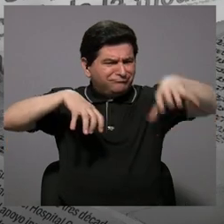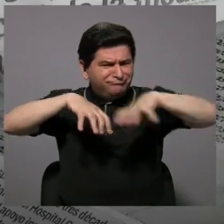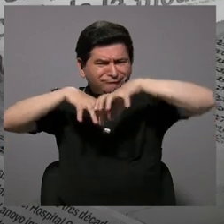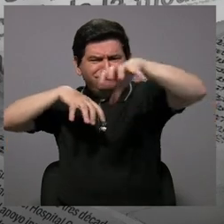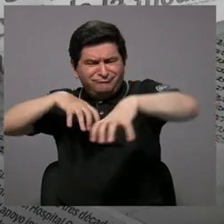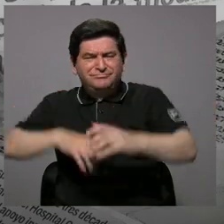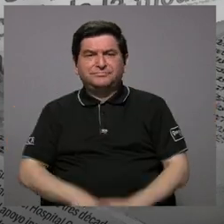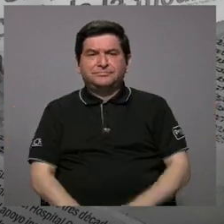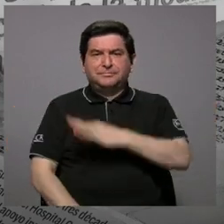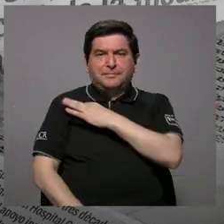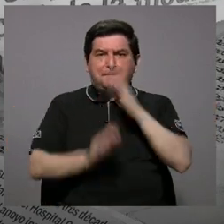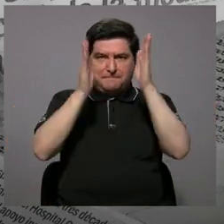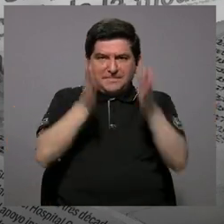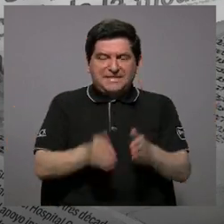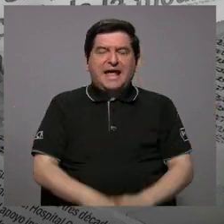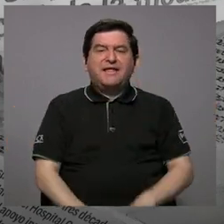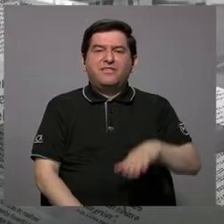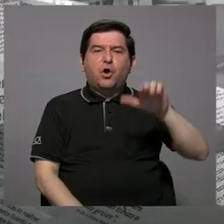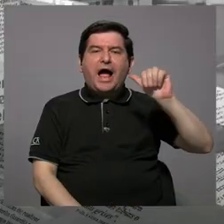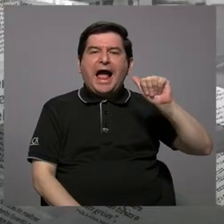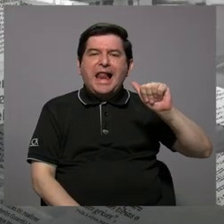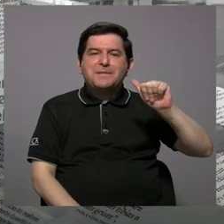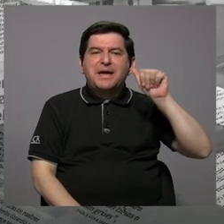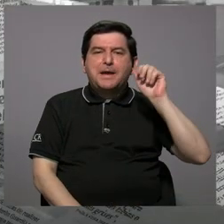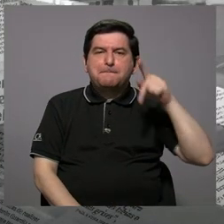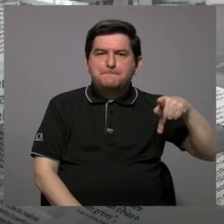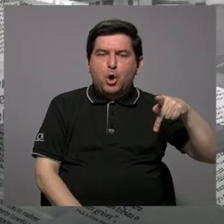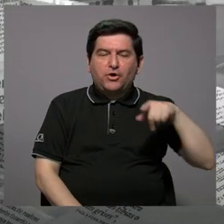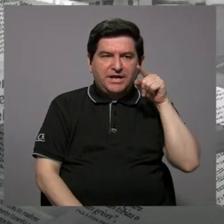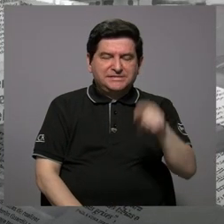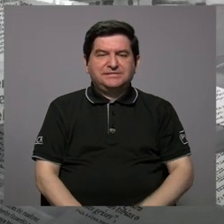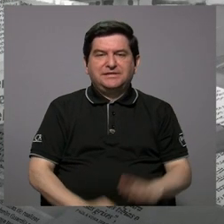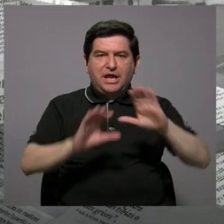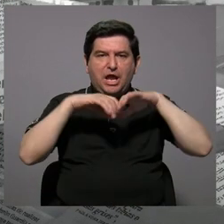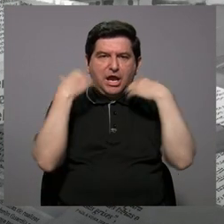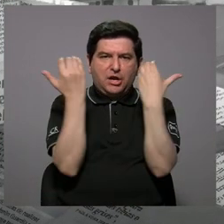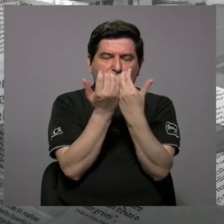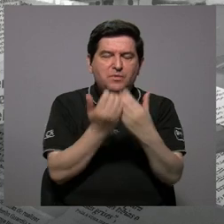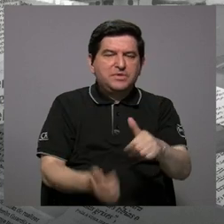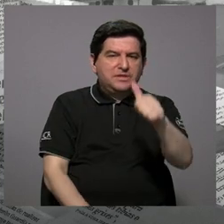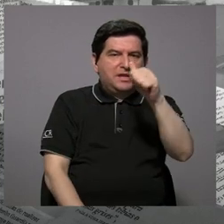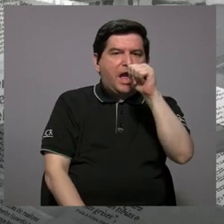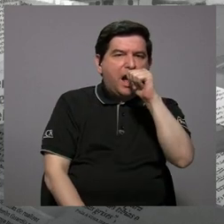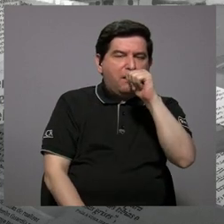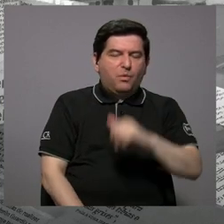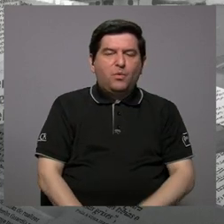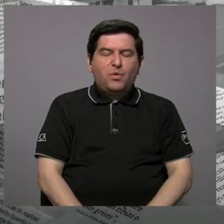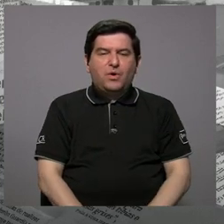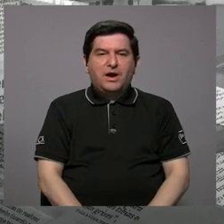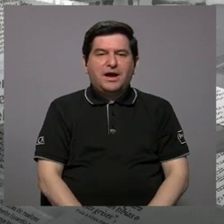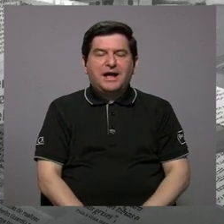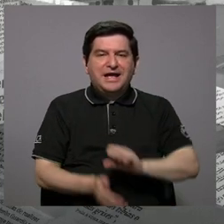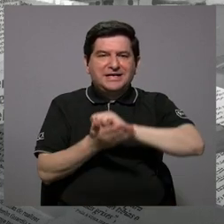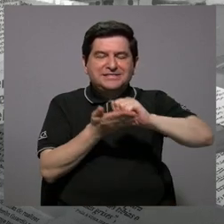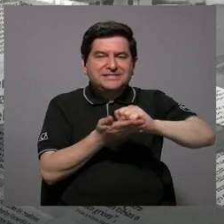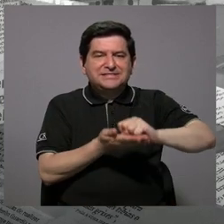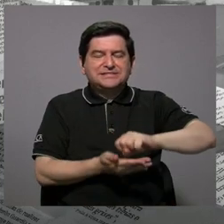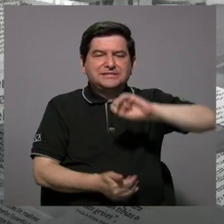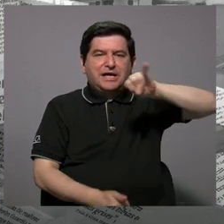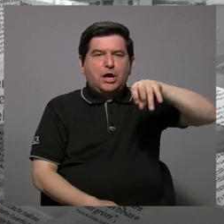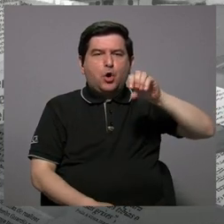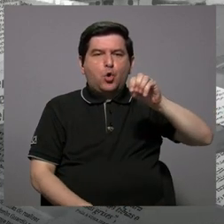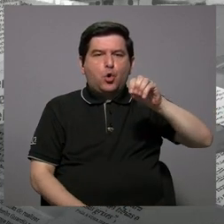El invitado es don Albert Porras, él es del Comité de Agua de San Josecito de